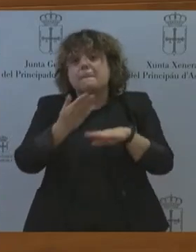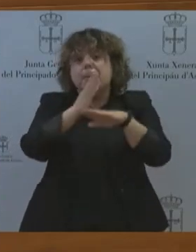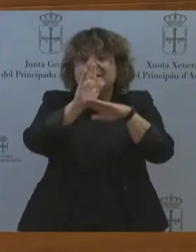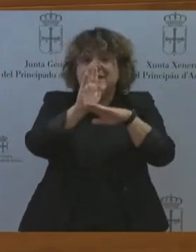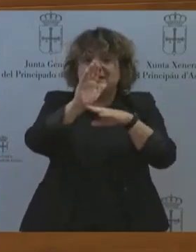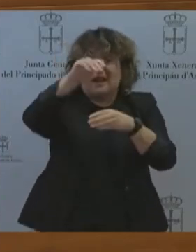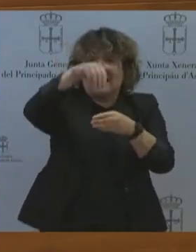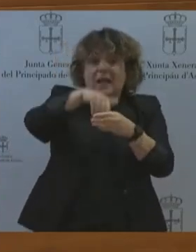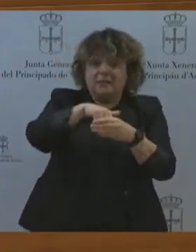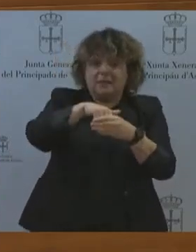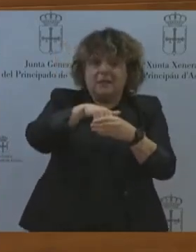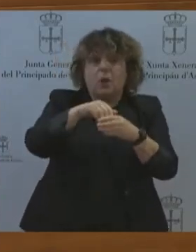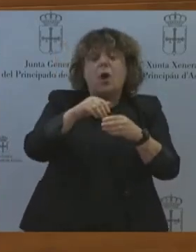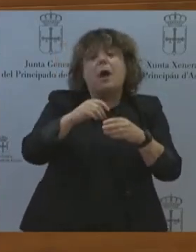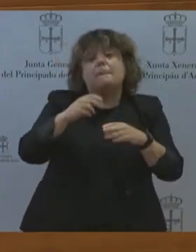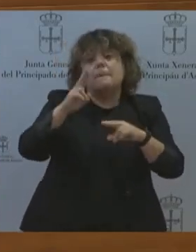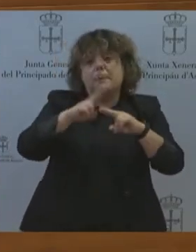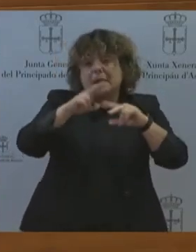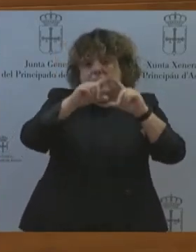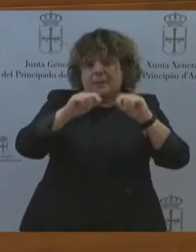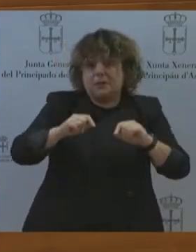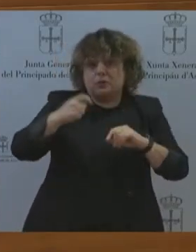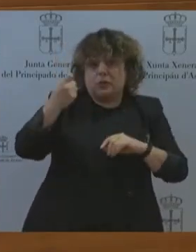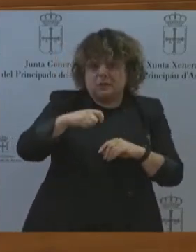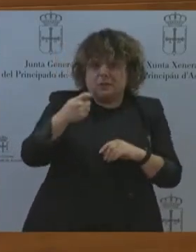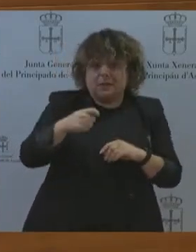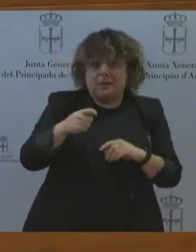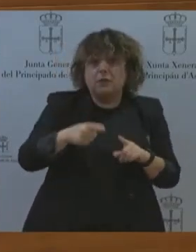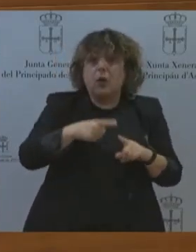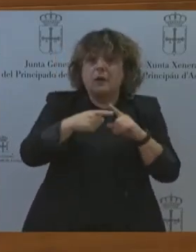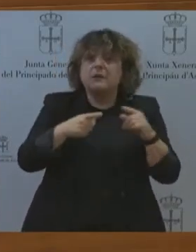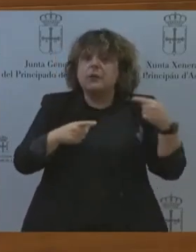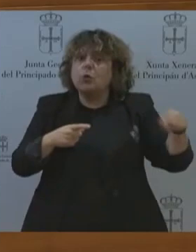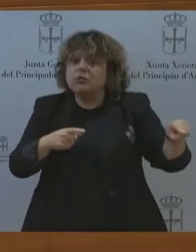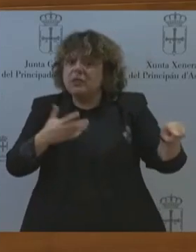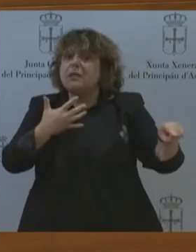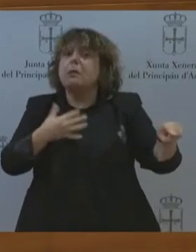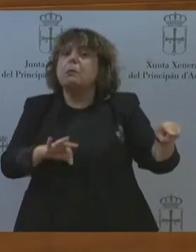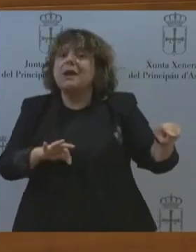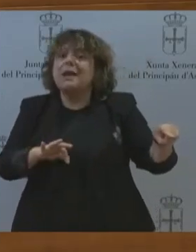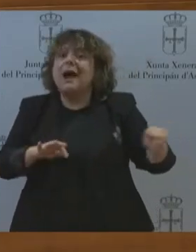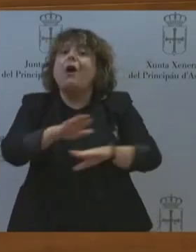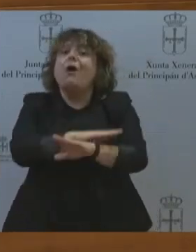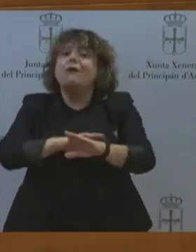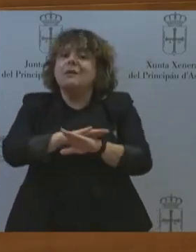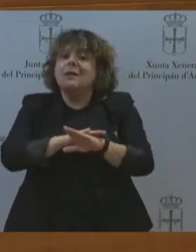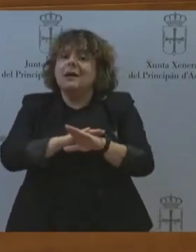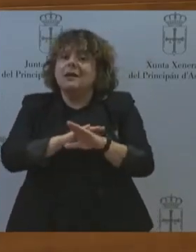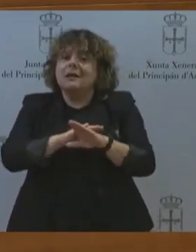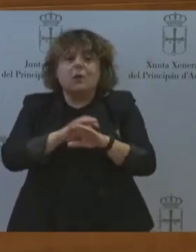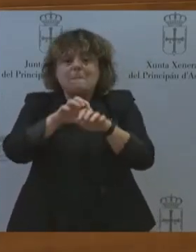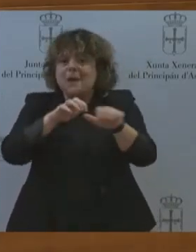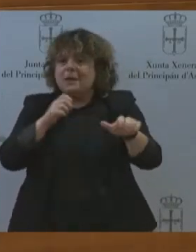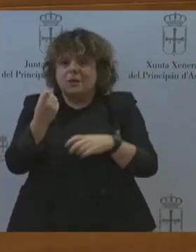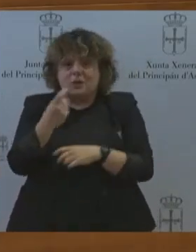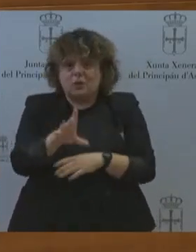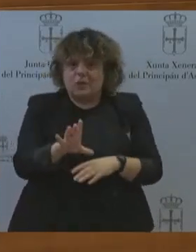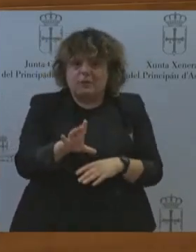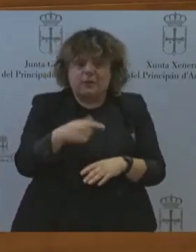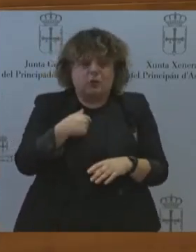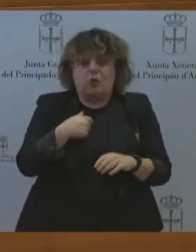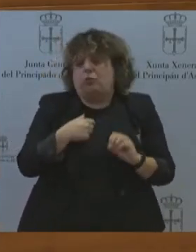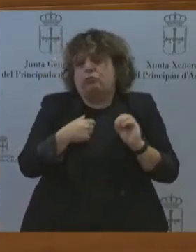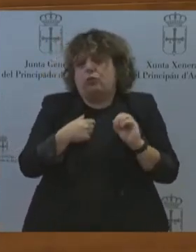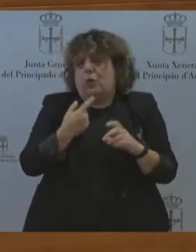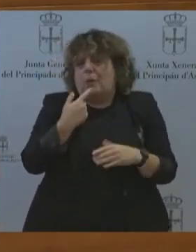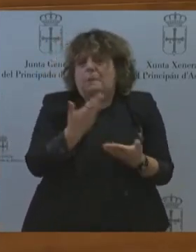De forma que usted tenga la posibilidad de gobernar, si así lo desea, en minoría. Yo no le pido que usted renuncie a su ideología. Lo que